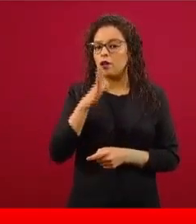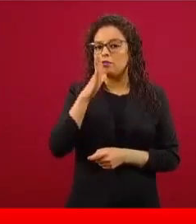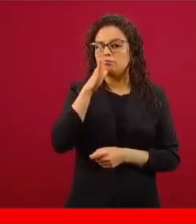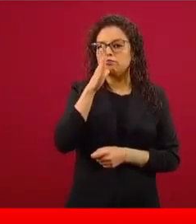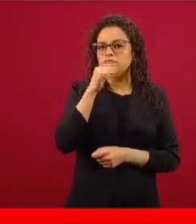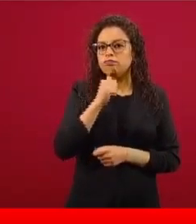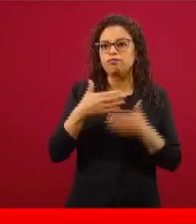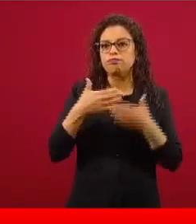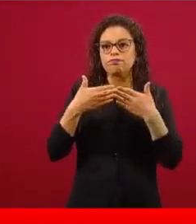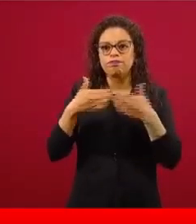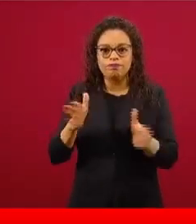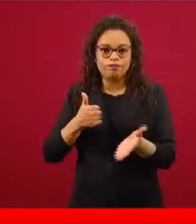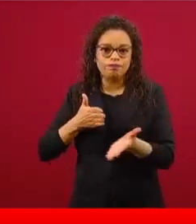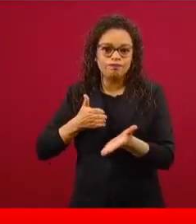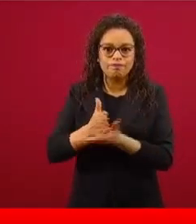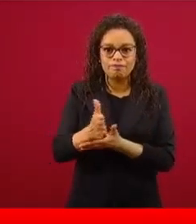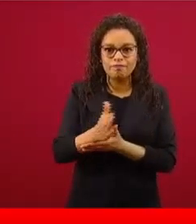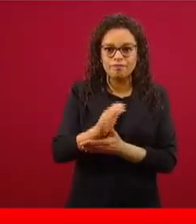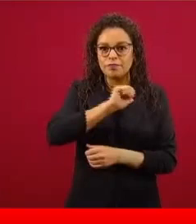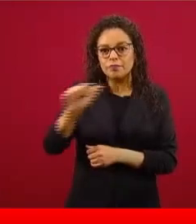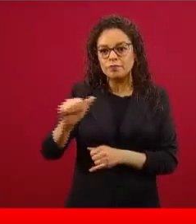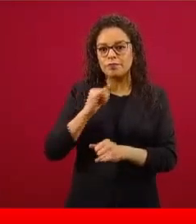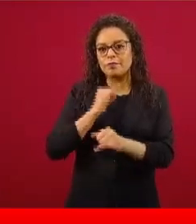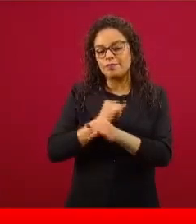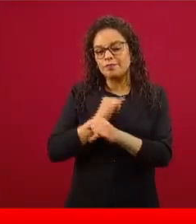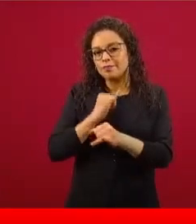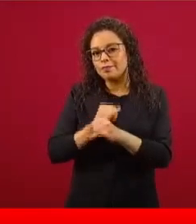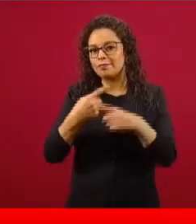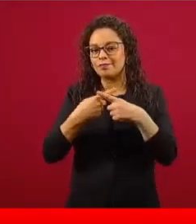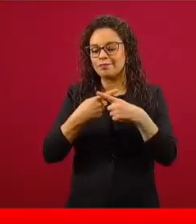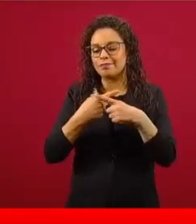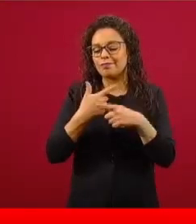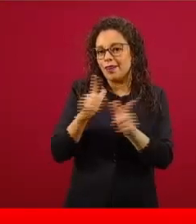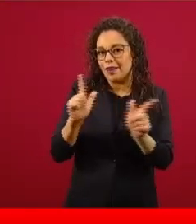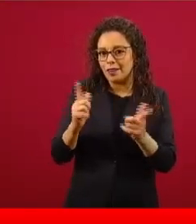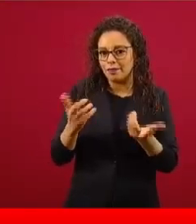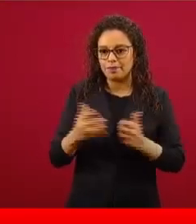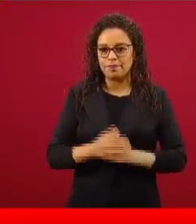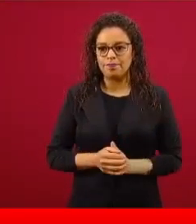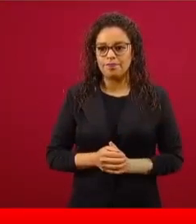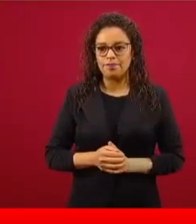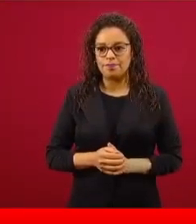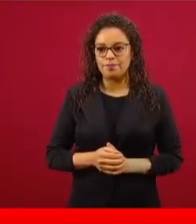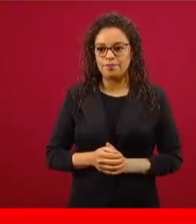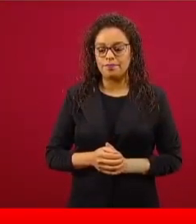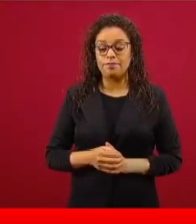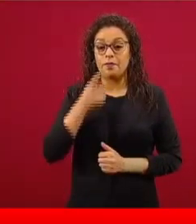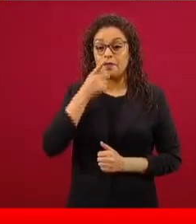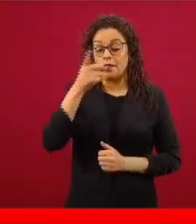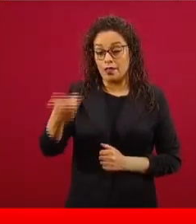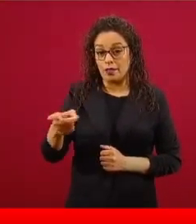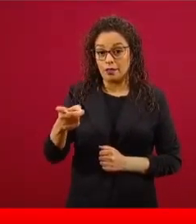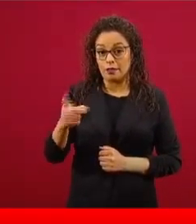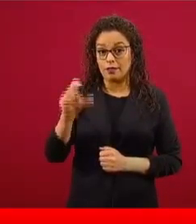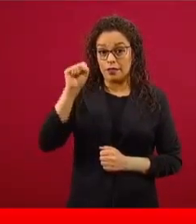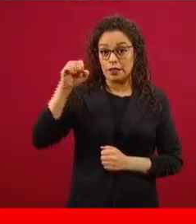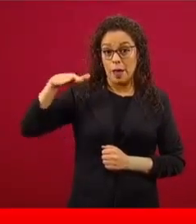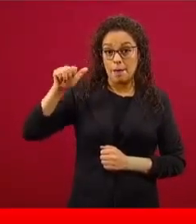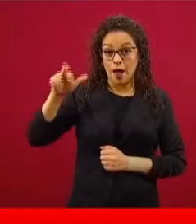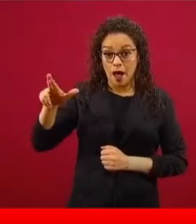escuchando el audio de una señora que dice que la Secretaría de Marina va a rociar el virus en las noches,